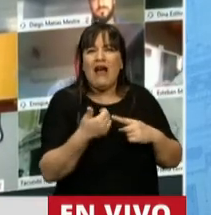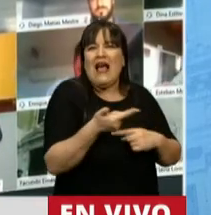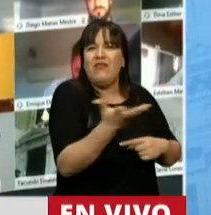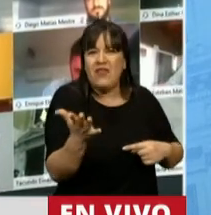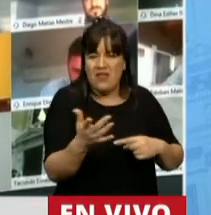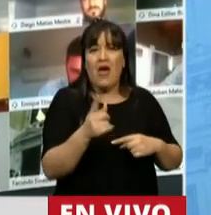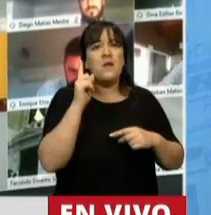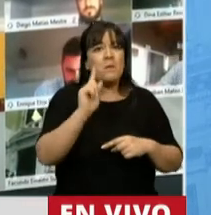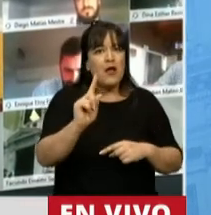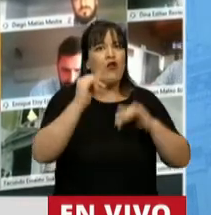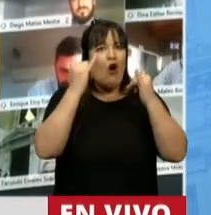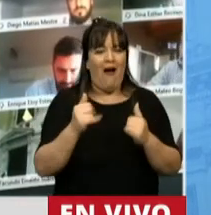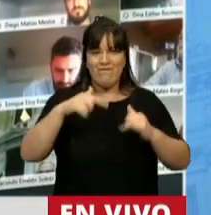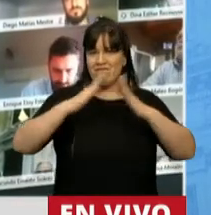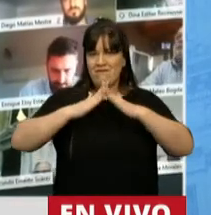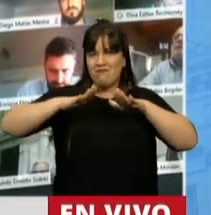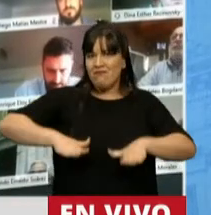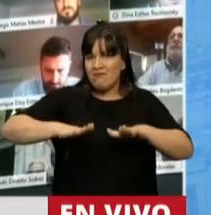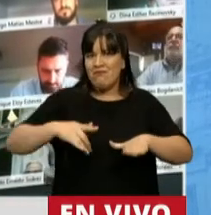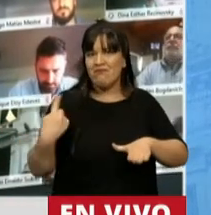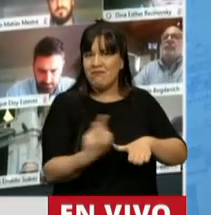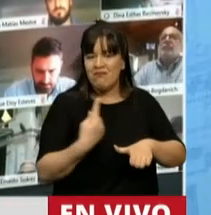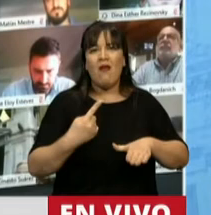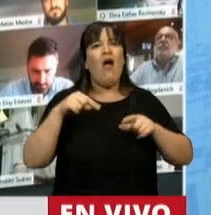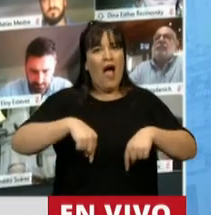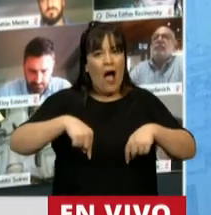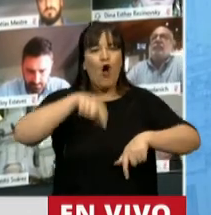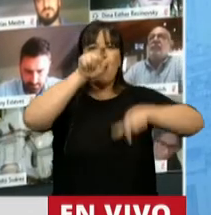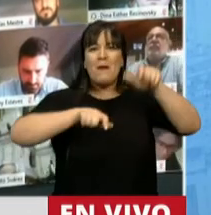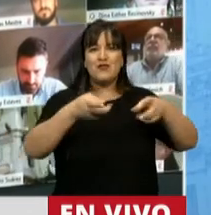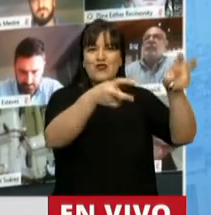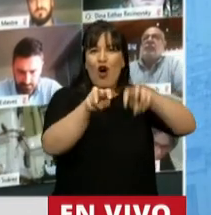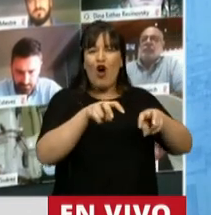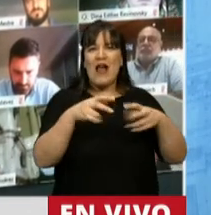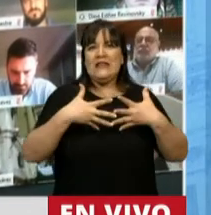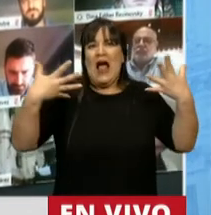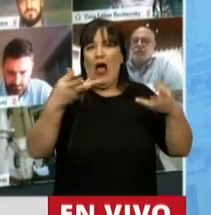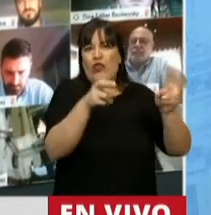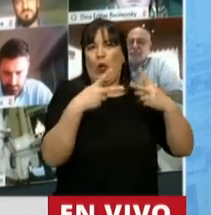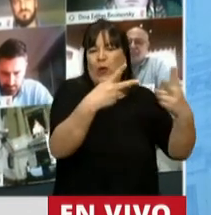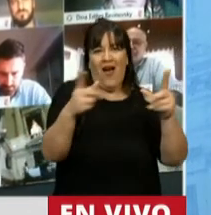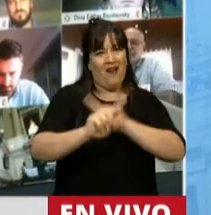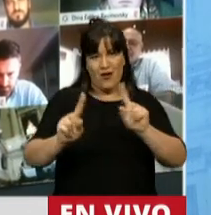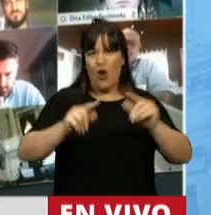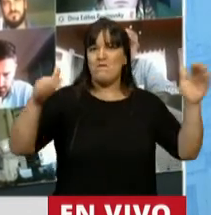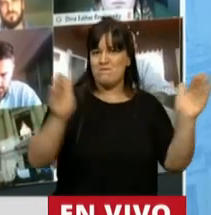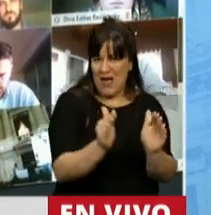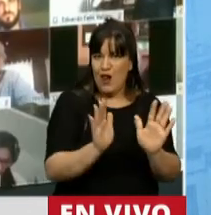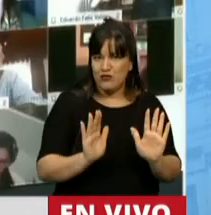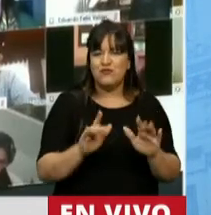pero hay un distanciamiento social y hay menor cantidad de corte de boleto, con lo cual, sin lugar a dudas, eso